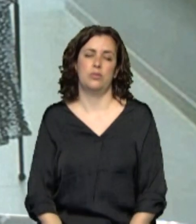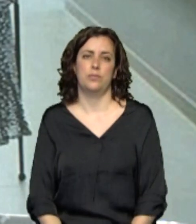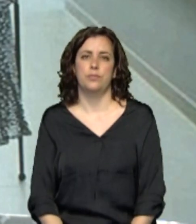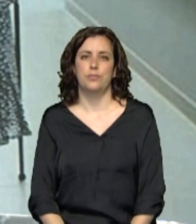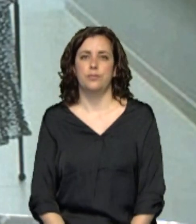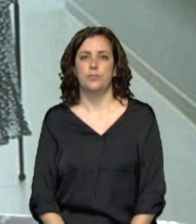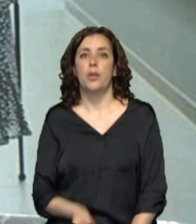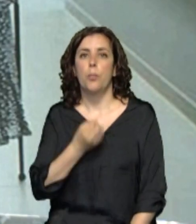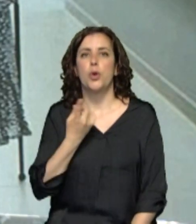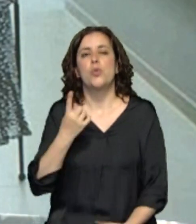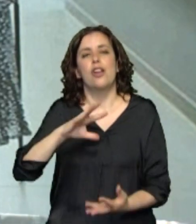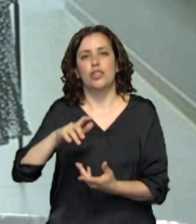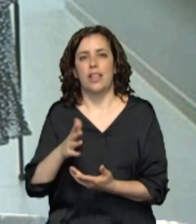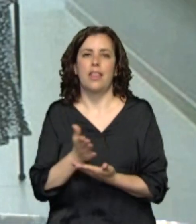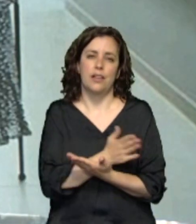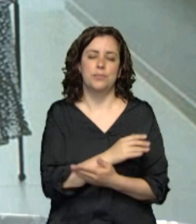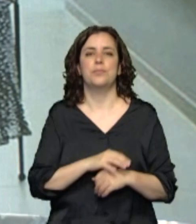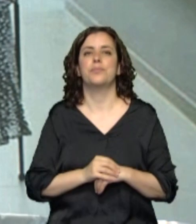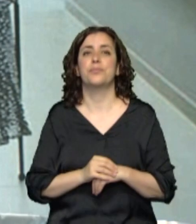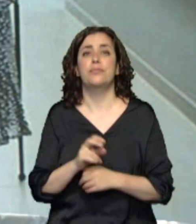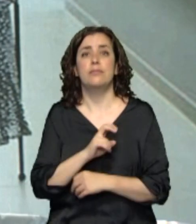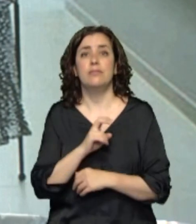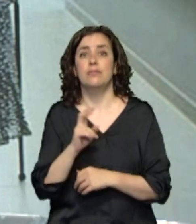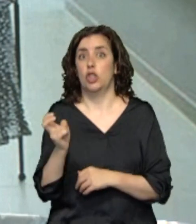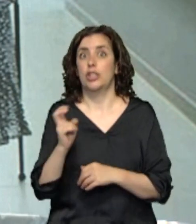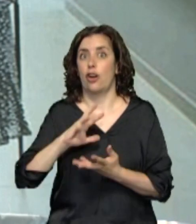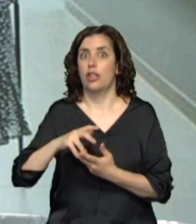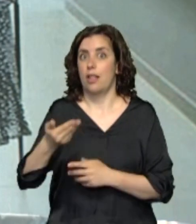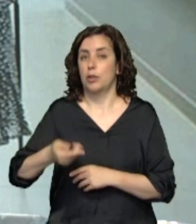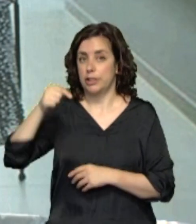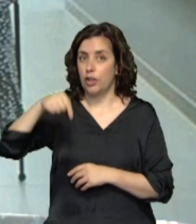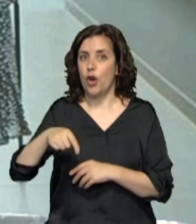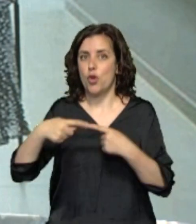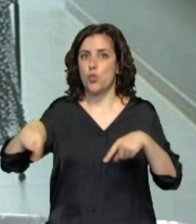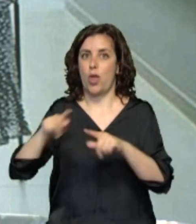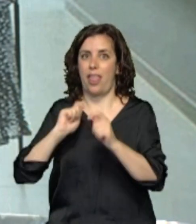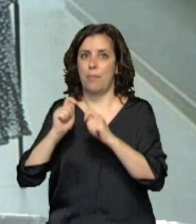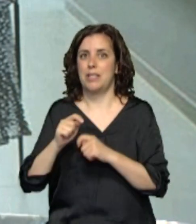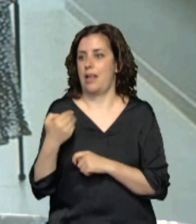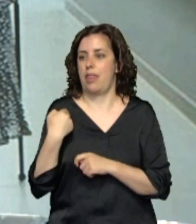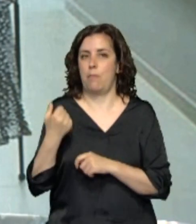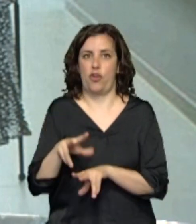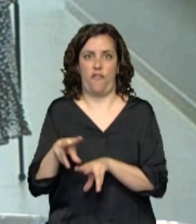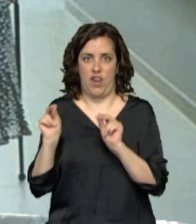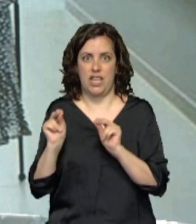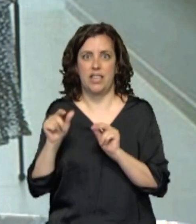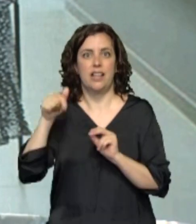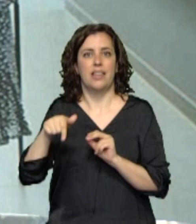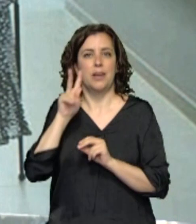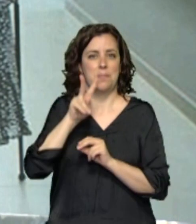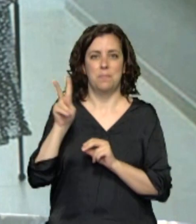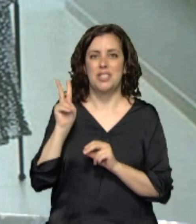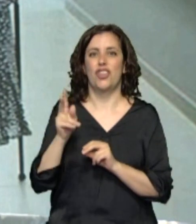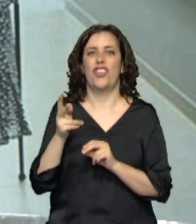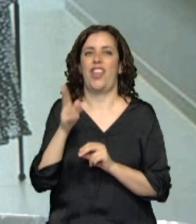las noticias del día. La otra es la rueda de prensa que acaba de terminar, que han podido aquí seguir en directo, y en la que se ha confirmado que Navarra